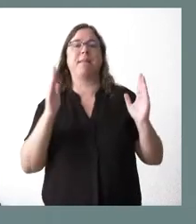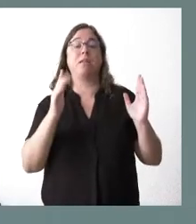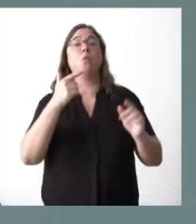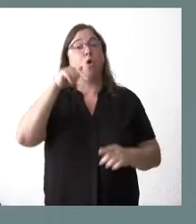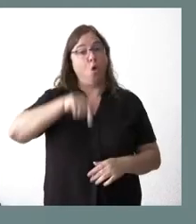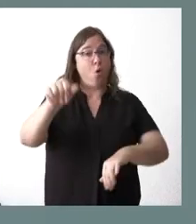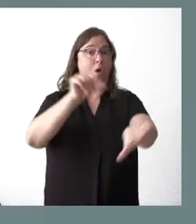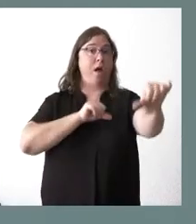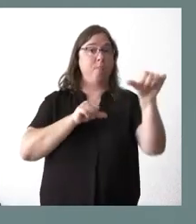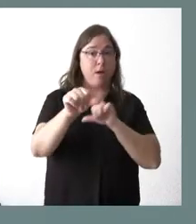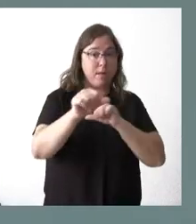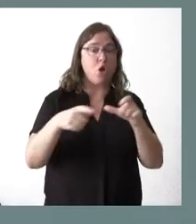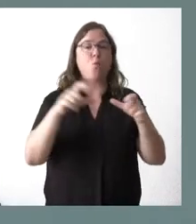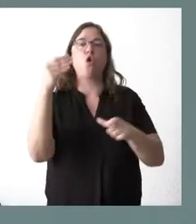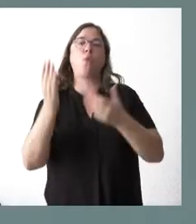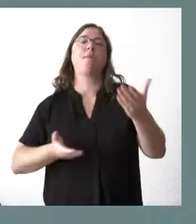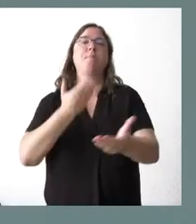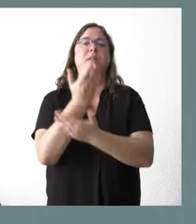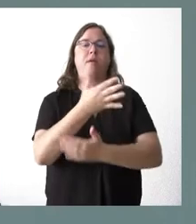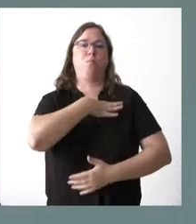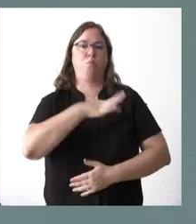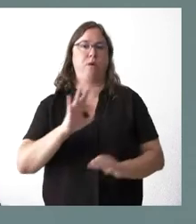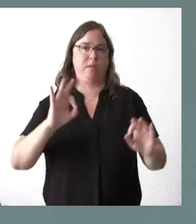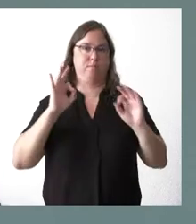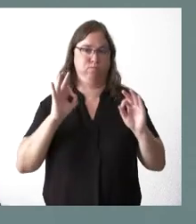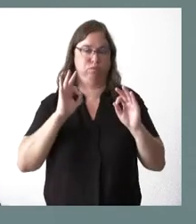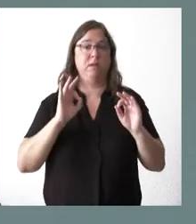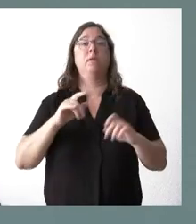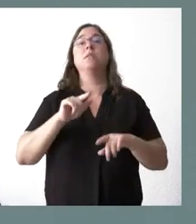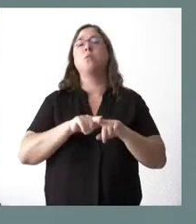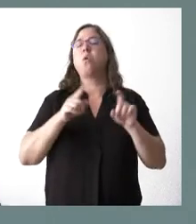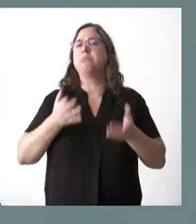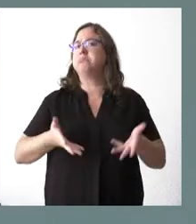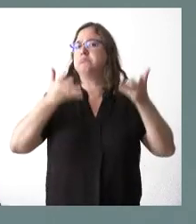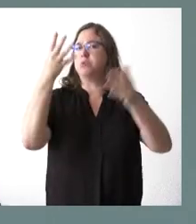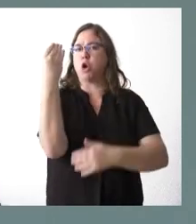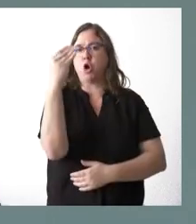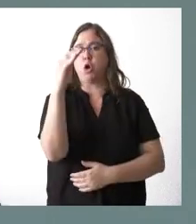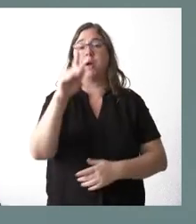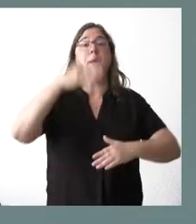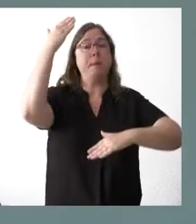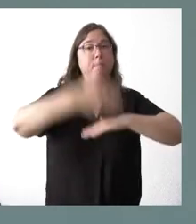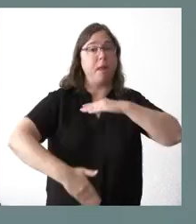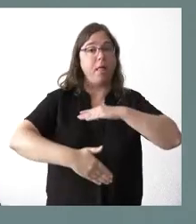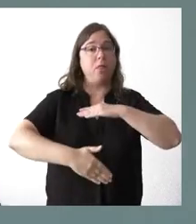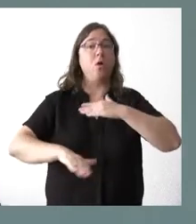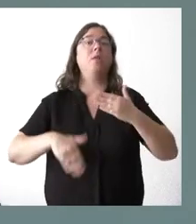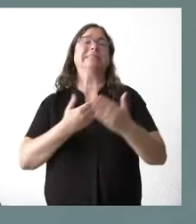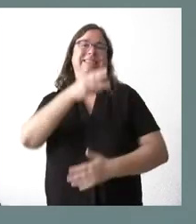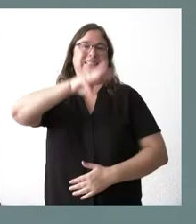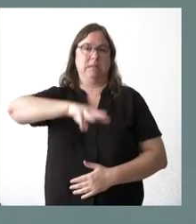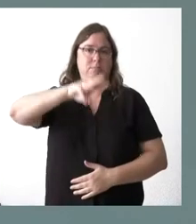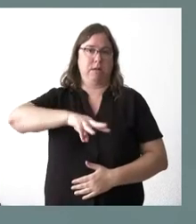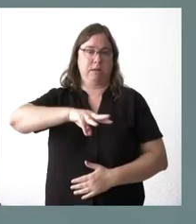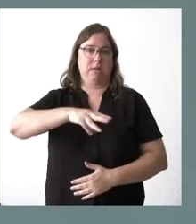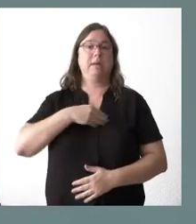el momento en que esto ya se puede hacer, se puede comenzar, está a disposición de los jóvenes y el plazo de presentación será de tres meses, los